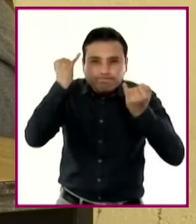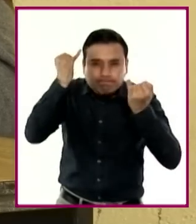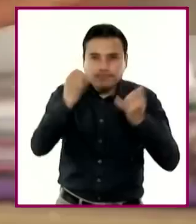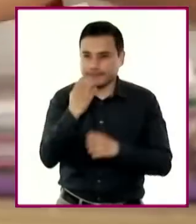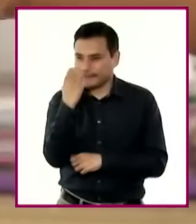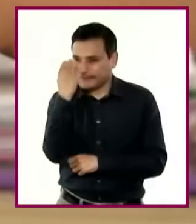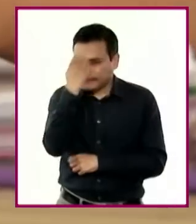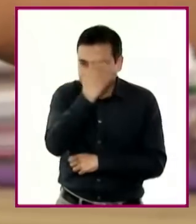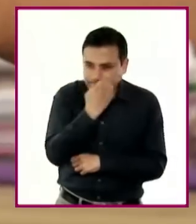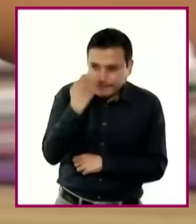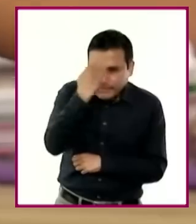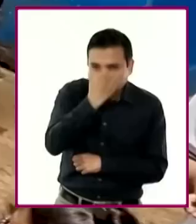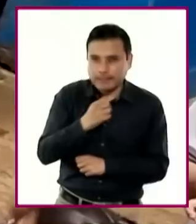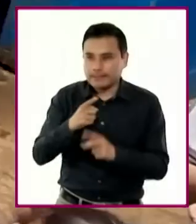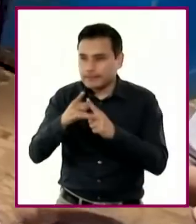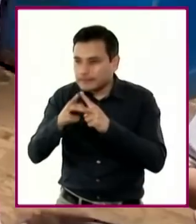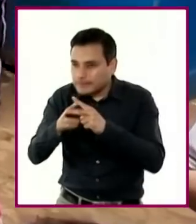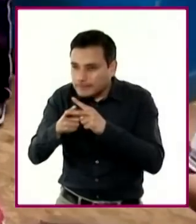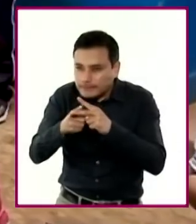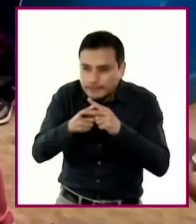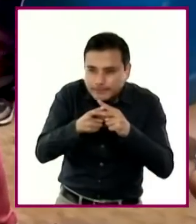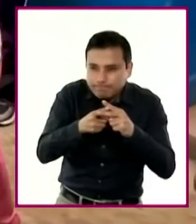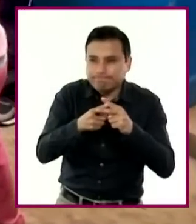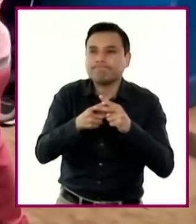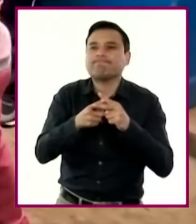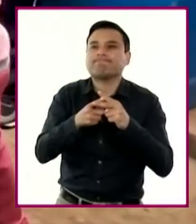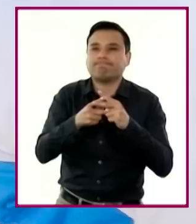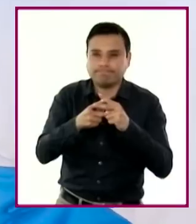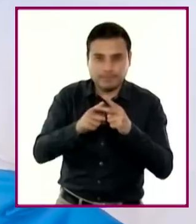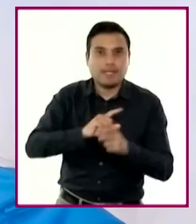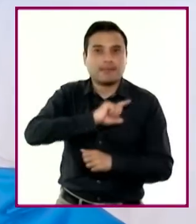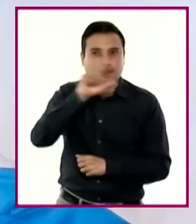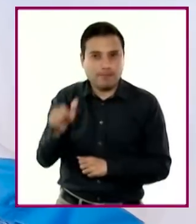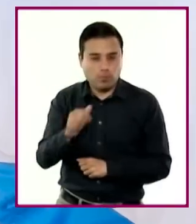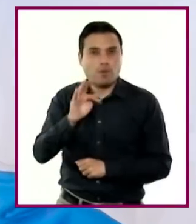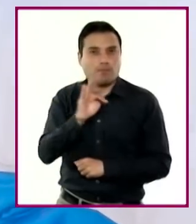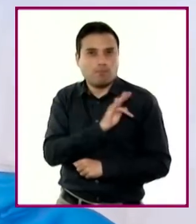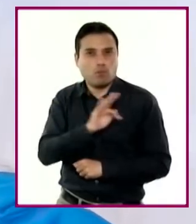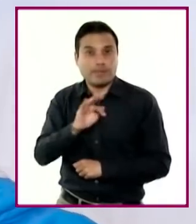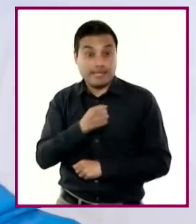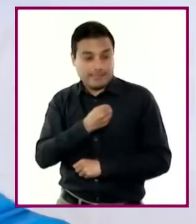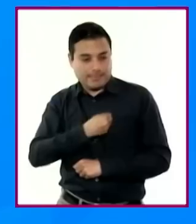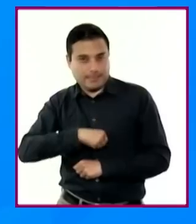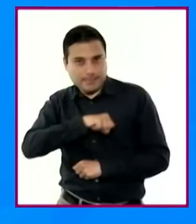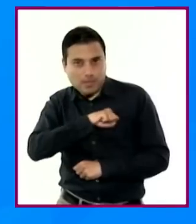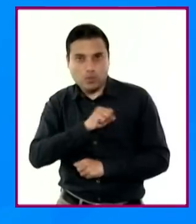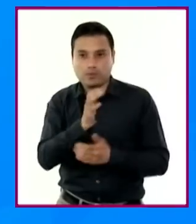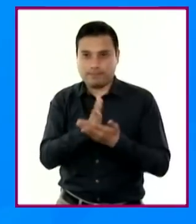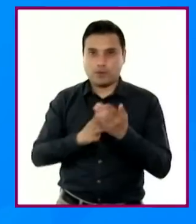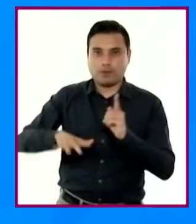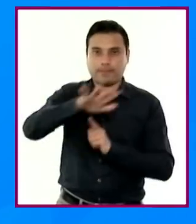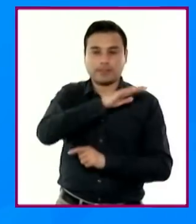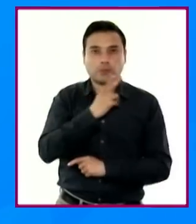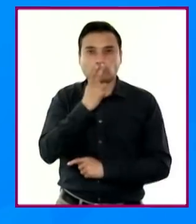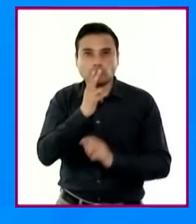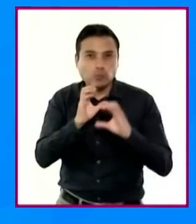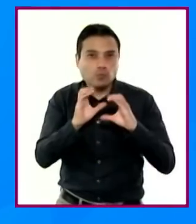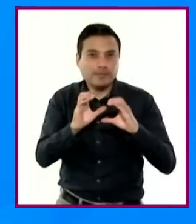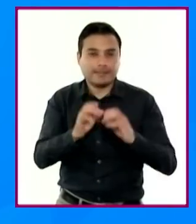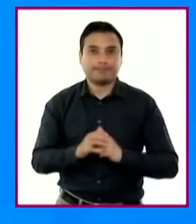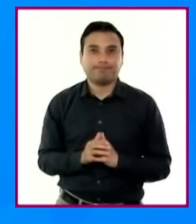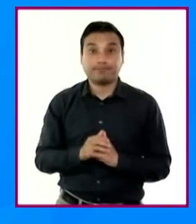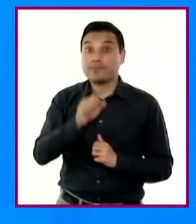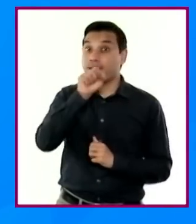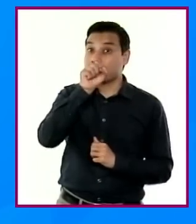y medición, identifiquen y practiquen acciones para el cuidado de la salud y del medio ambiente, busquen y analicen información